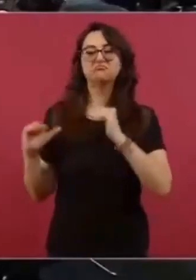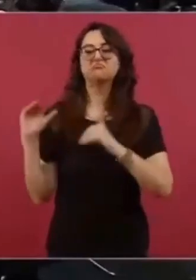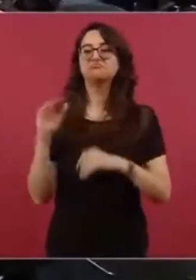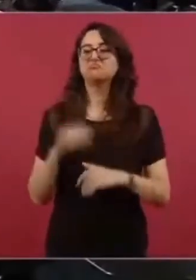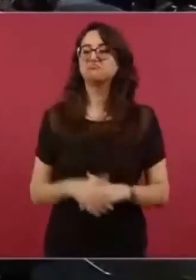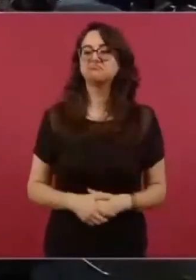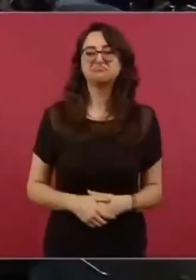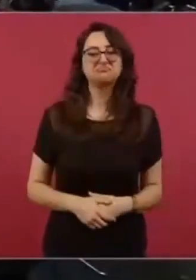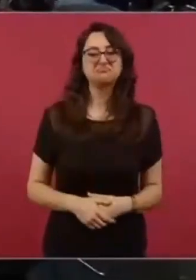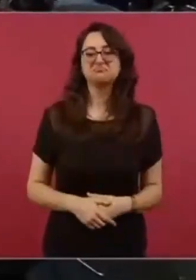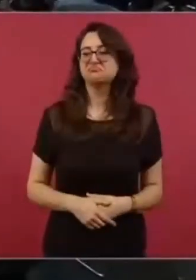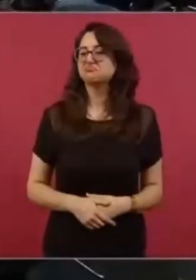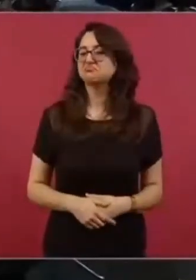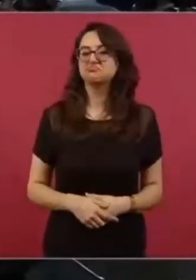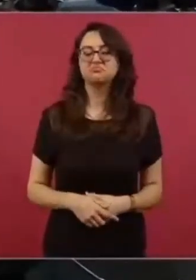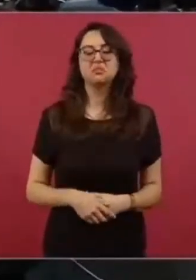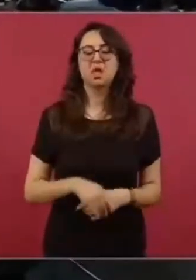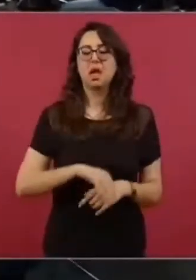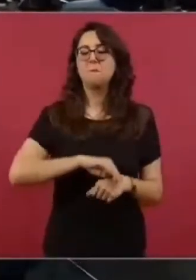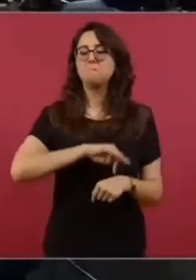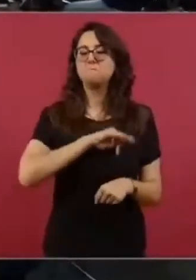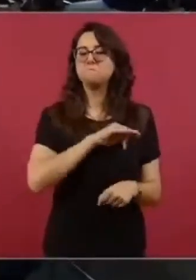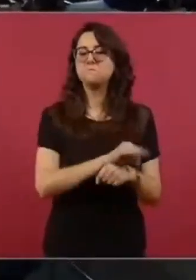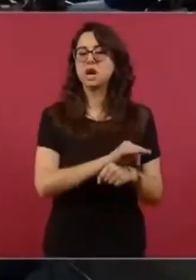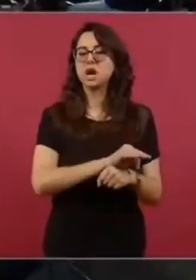a la empresa,